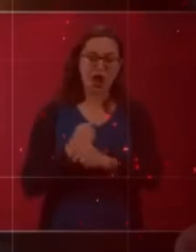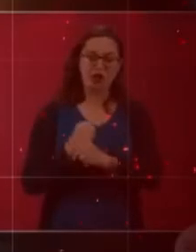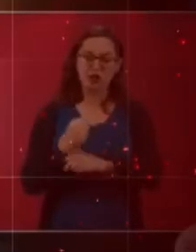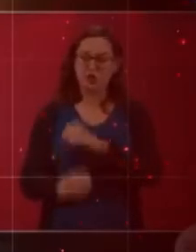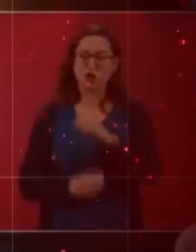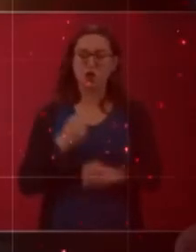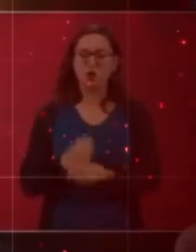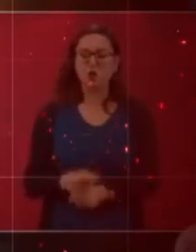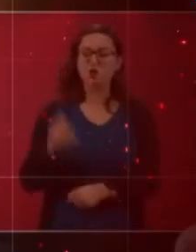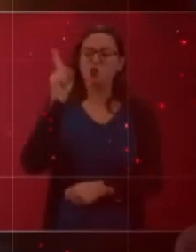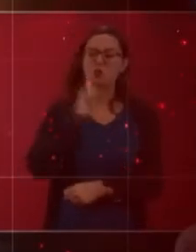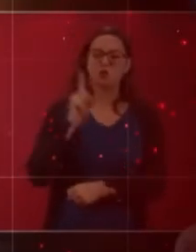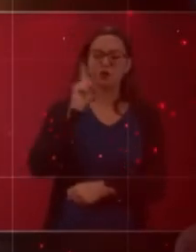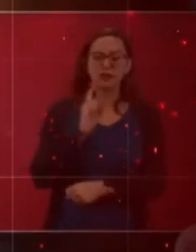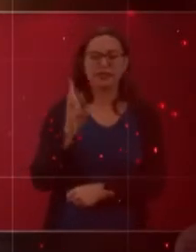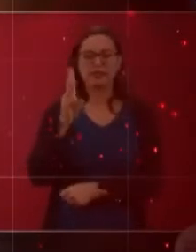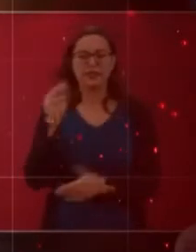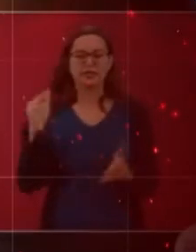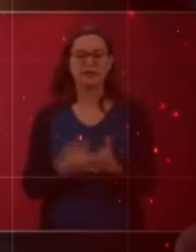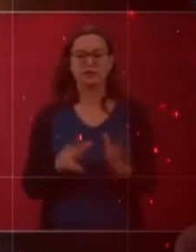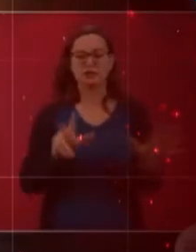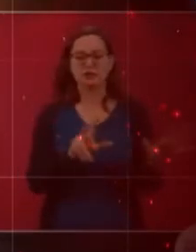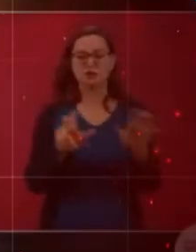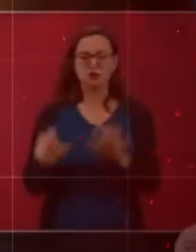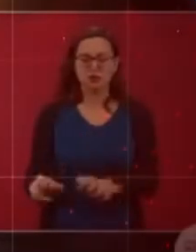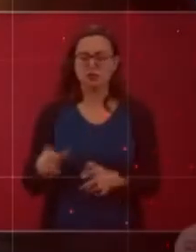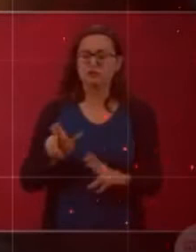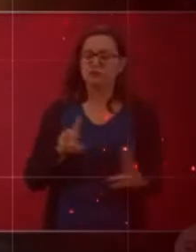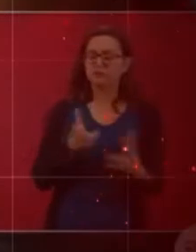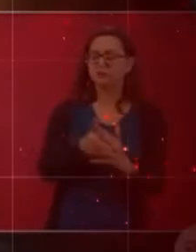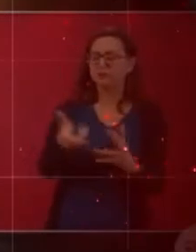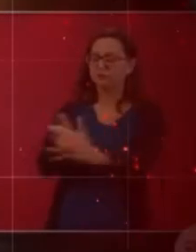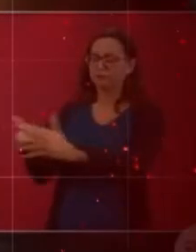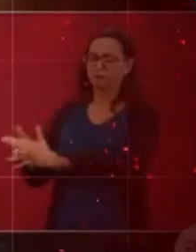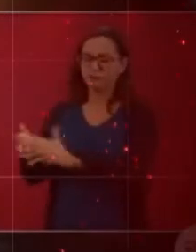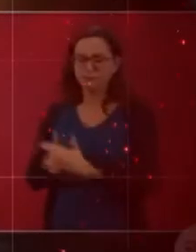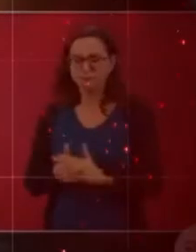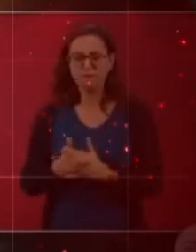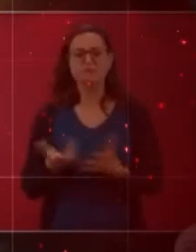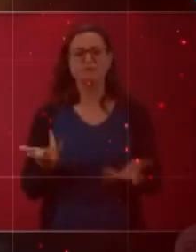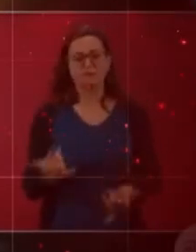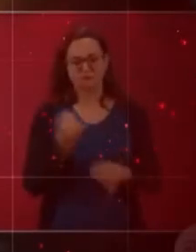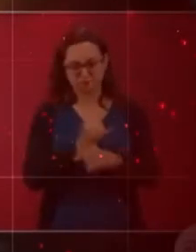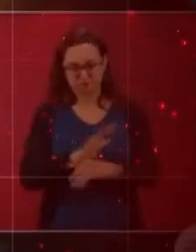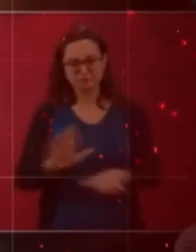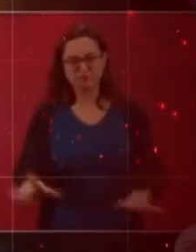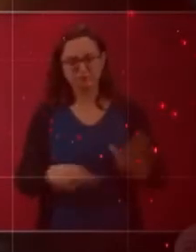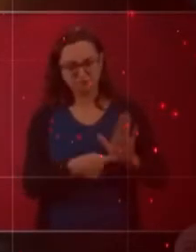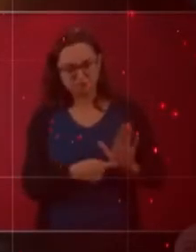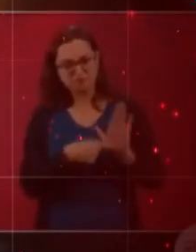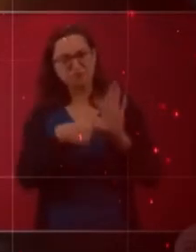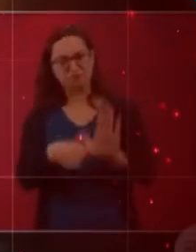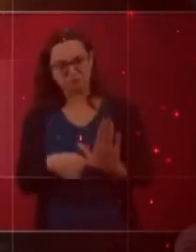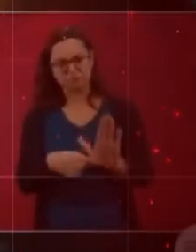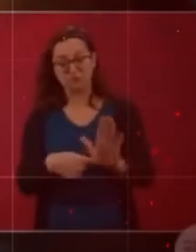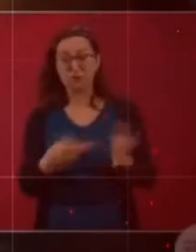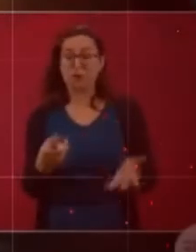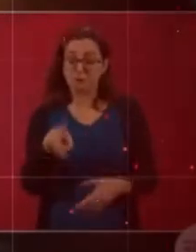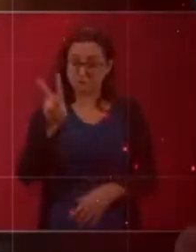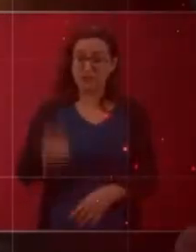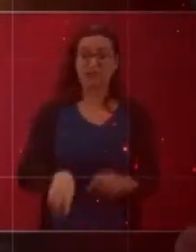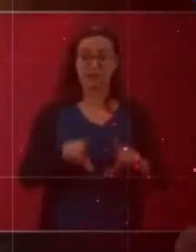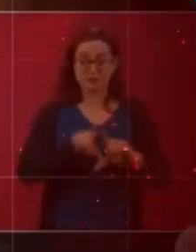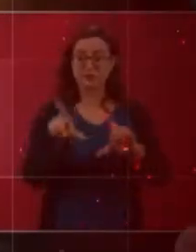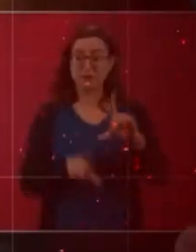aproximadamente 3.800 mujeres, niñas y adolescentes. Los datos nos demuestran que innegablemente México está